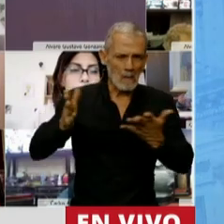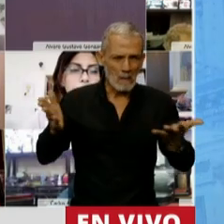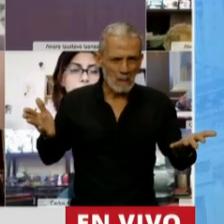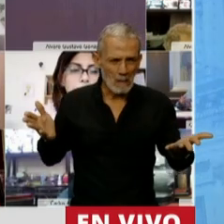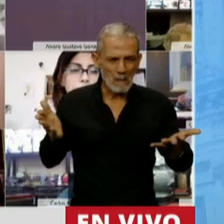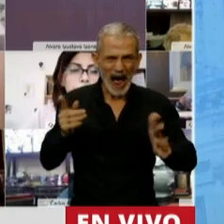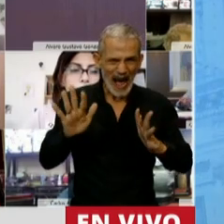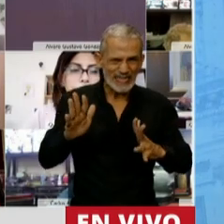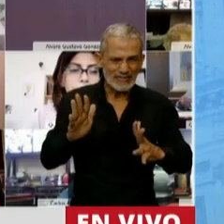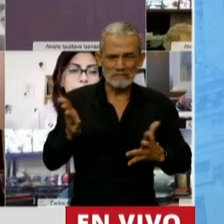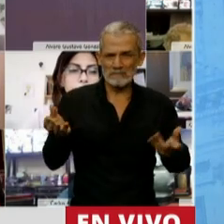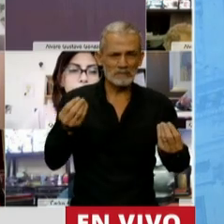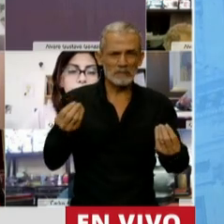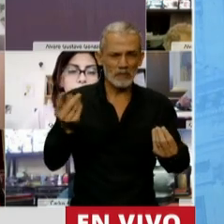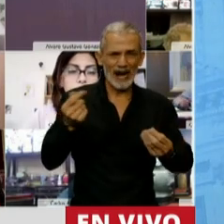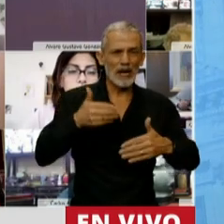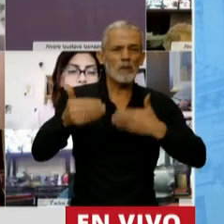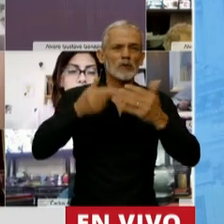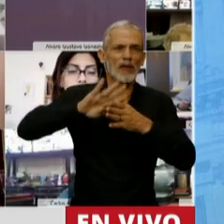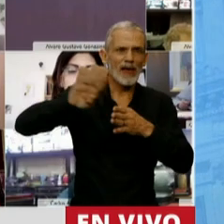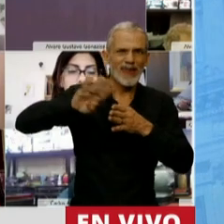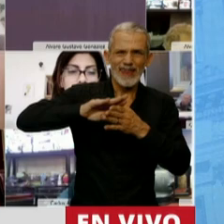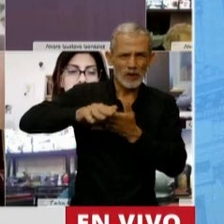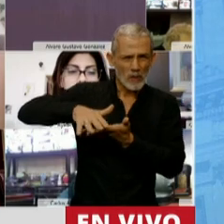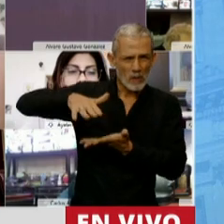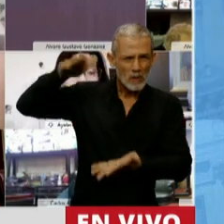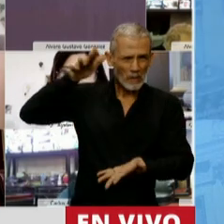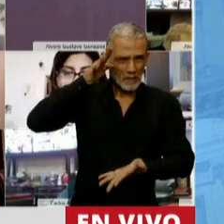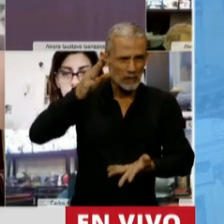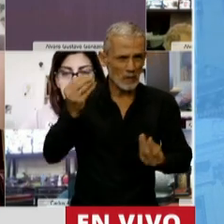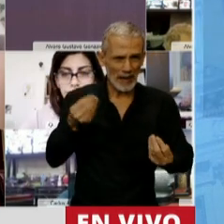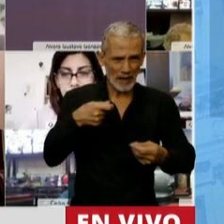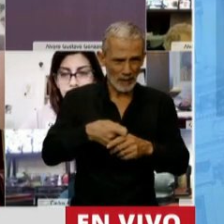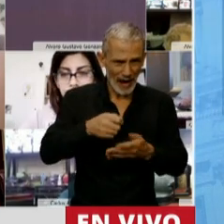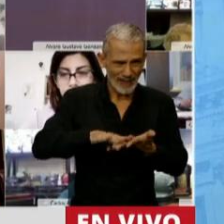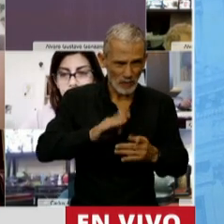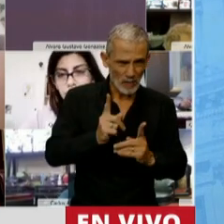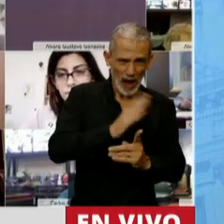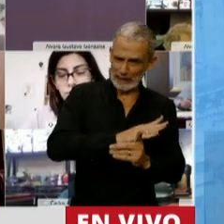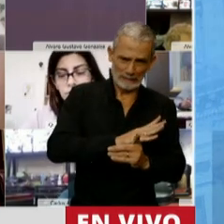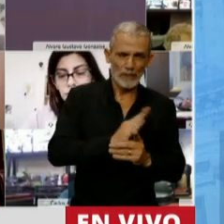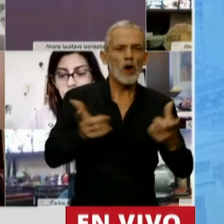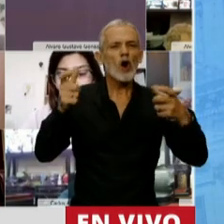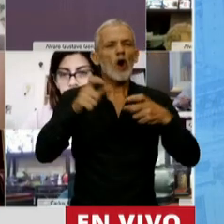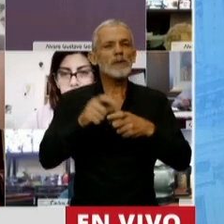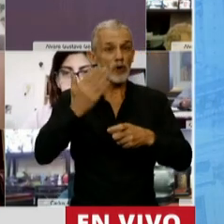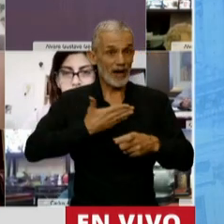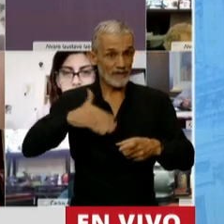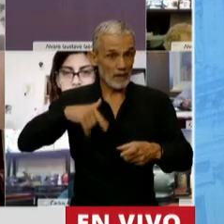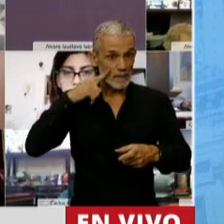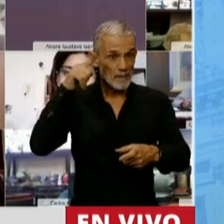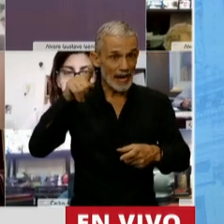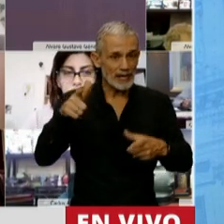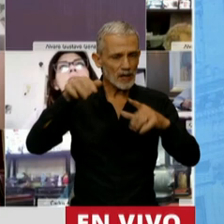porque si no, no podría explicarse de dónde salió ese proceso de endeudamiento, pero este informe de la Comisión Independiente del